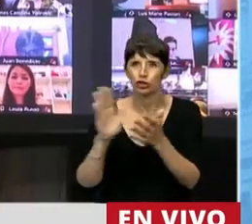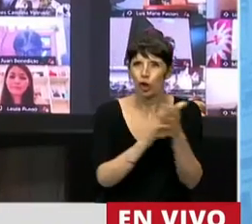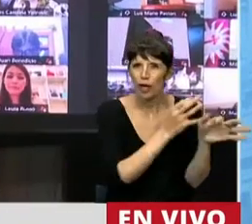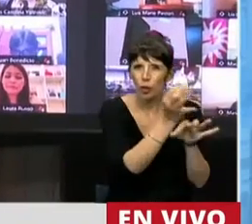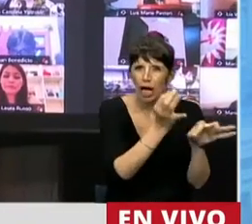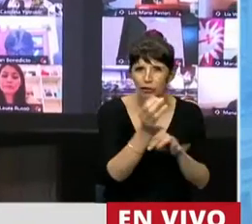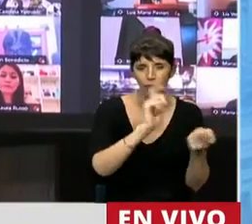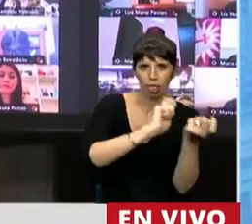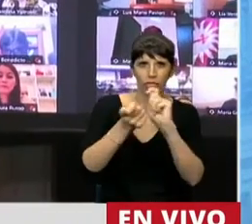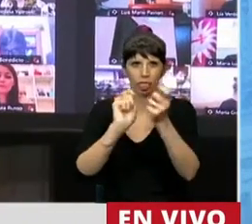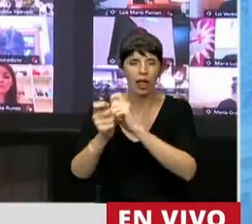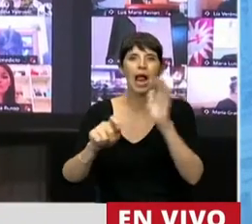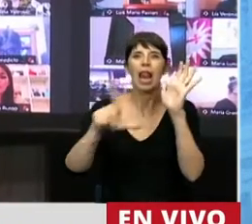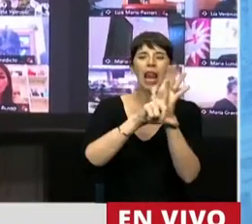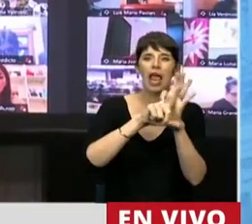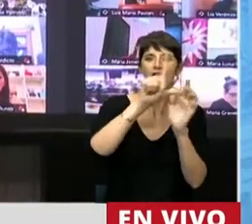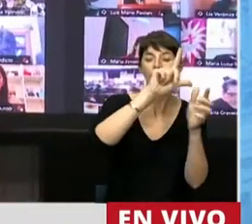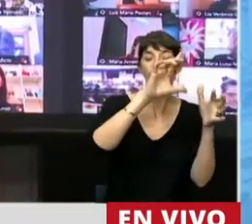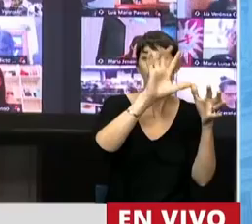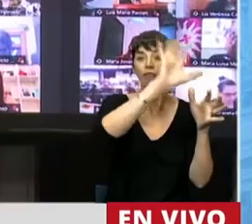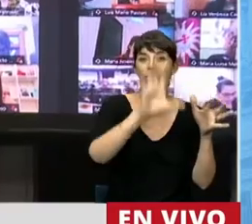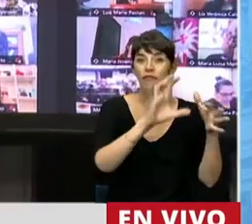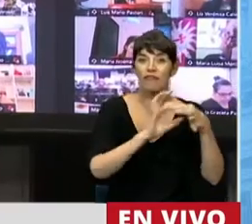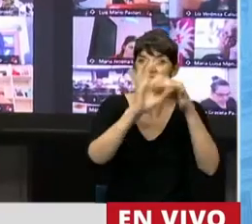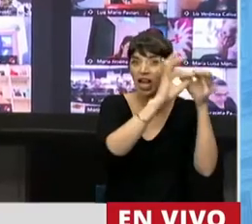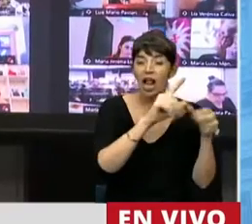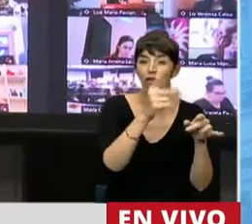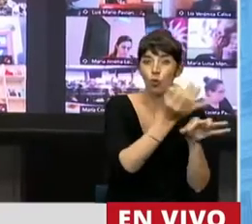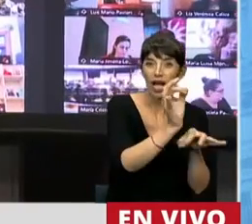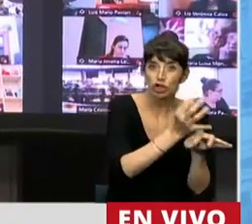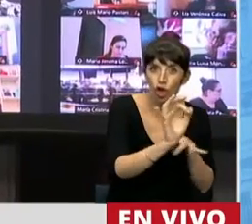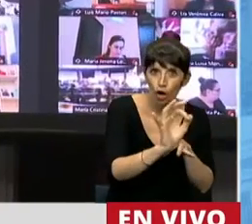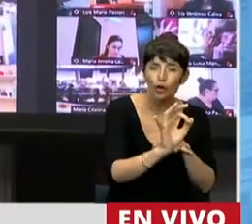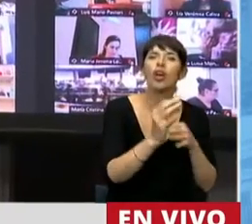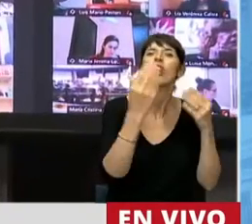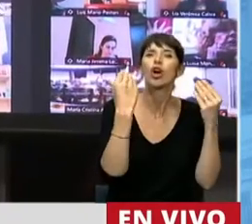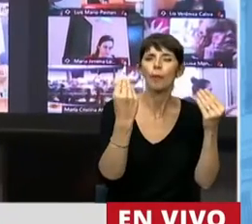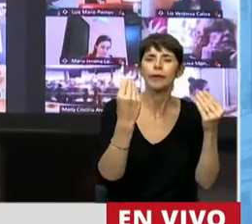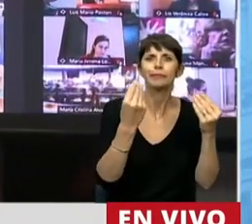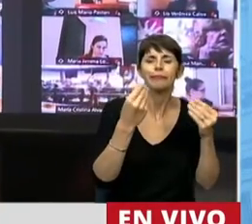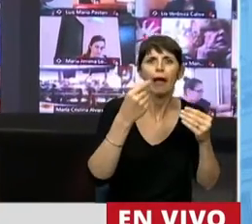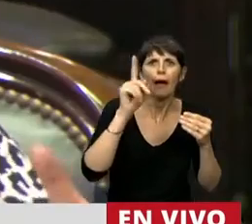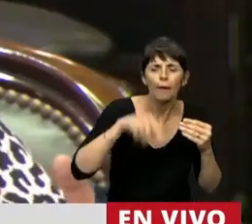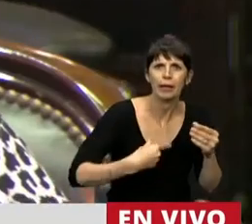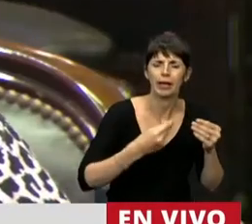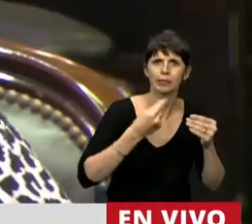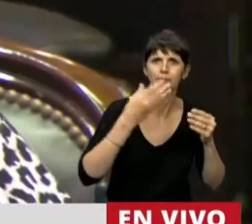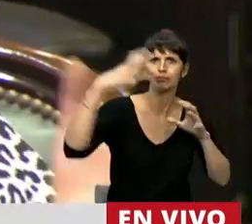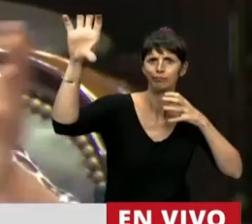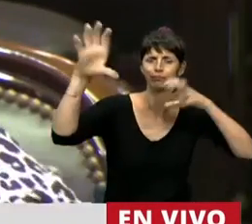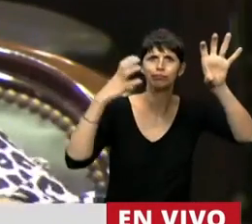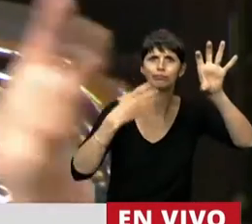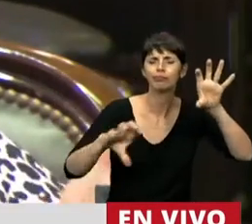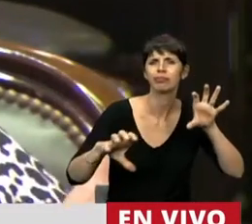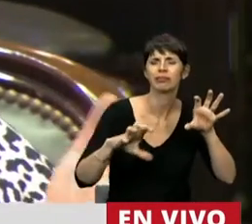educativo, la ley federal de educación que rompe el sistema educativo y lo convierte en islas, donde era más difícil pasar